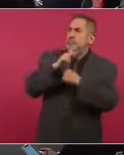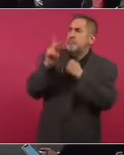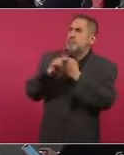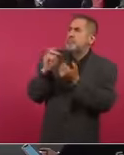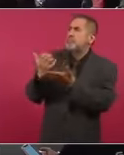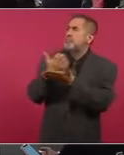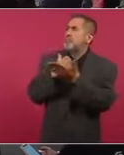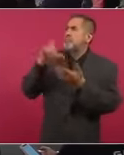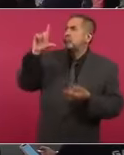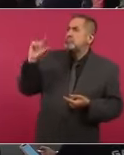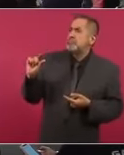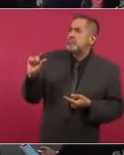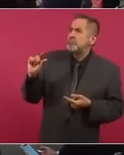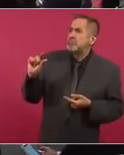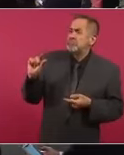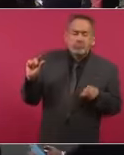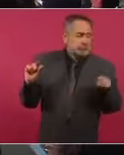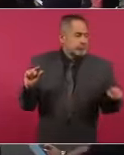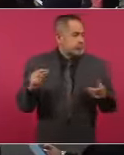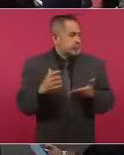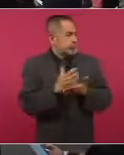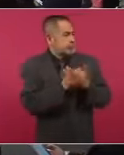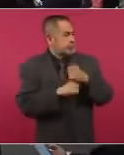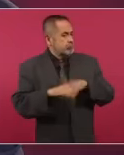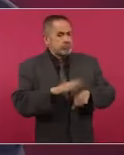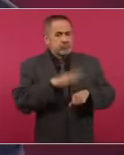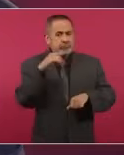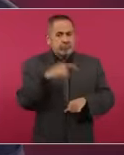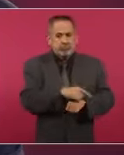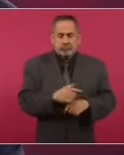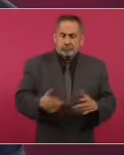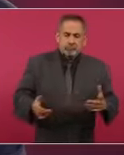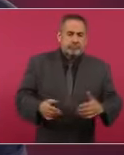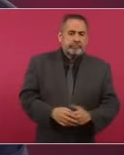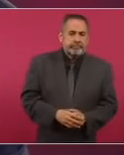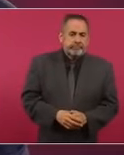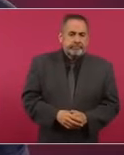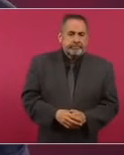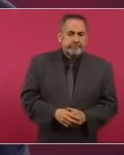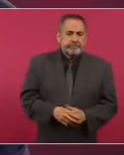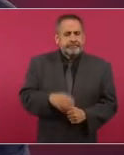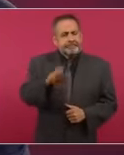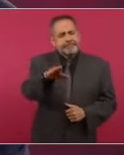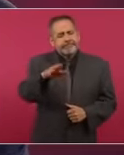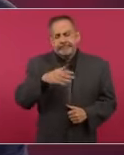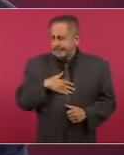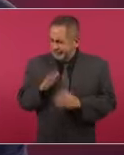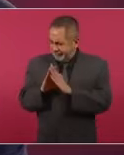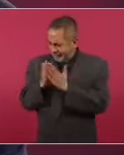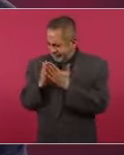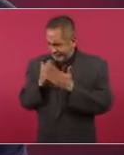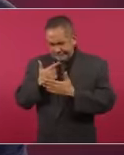países. Hay una tabla de uno de mis libros